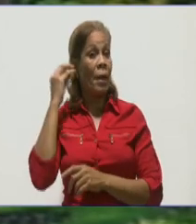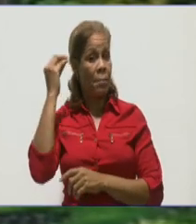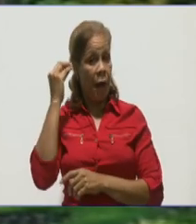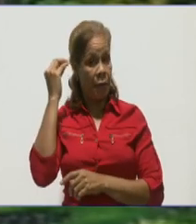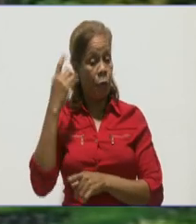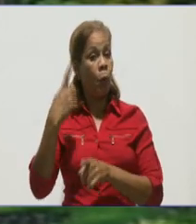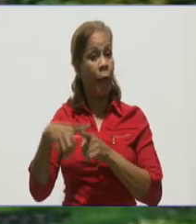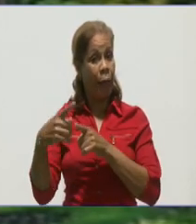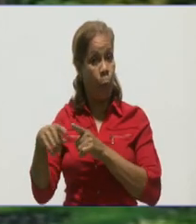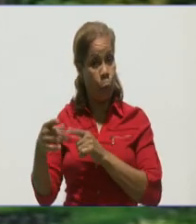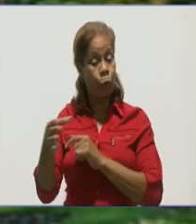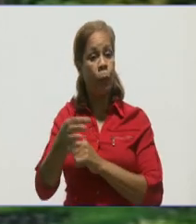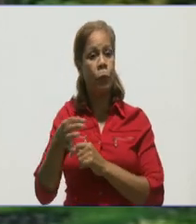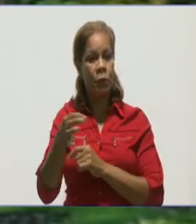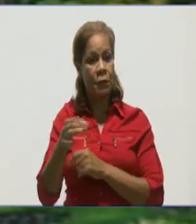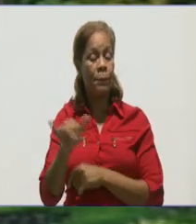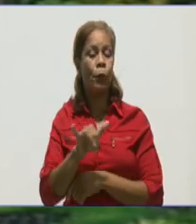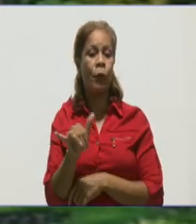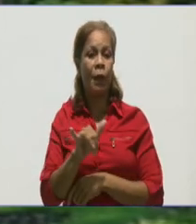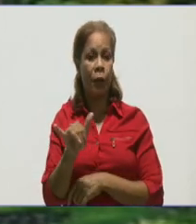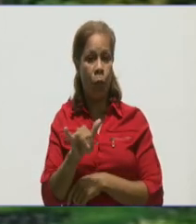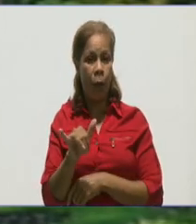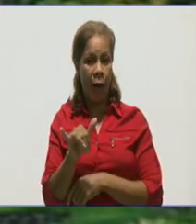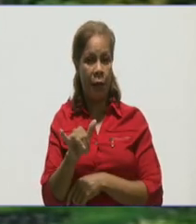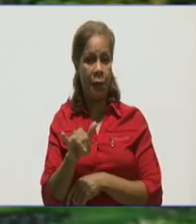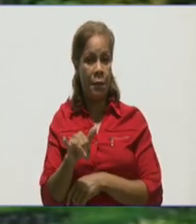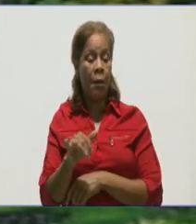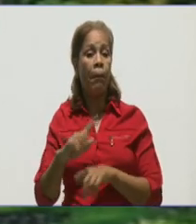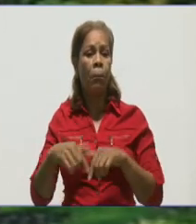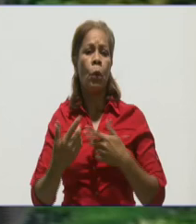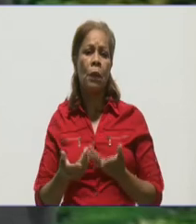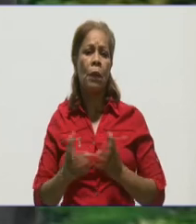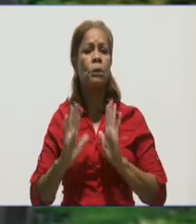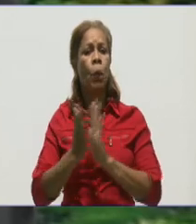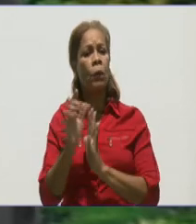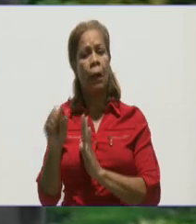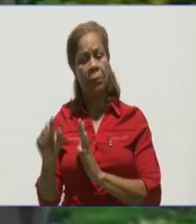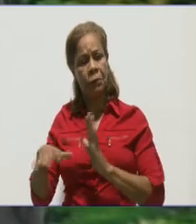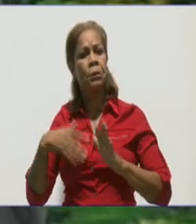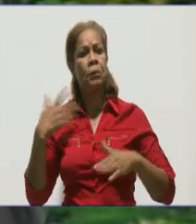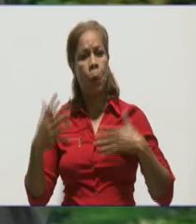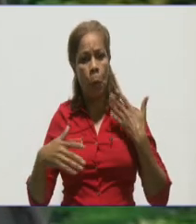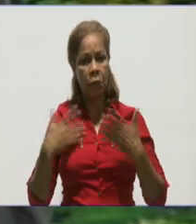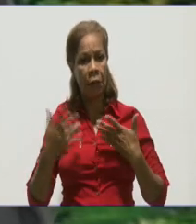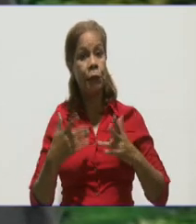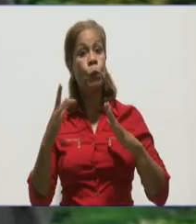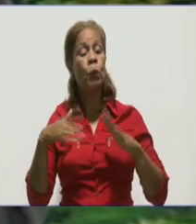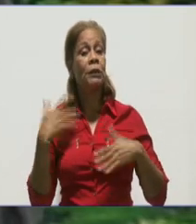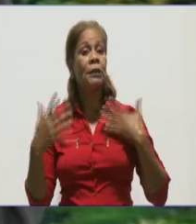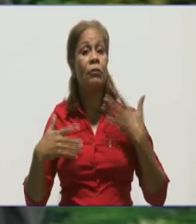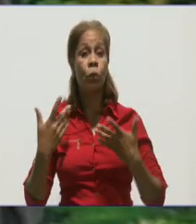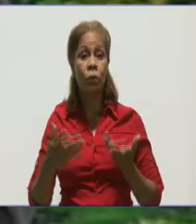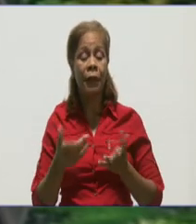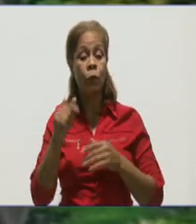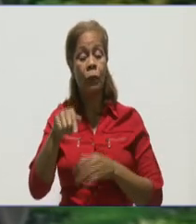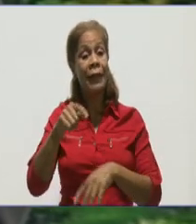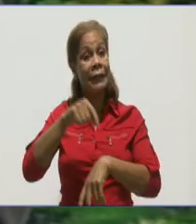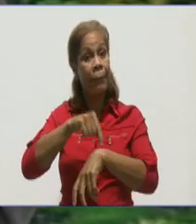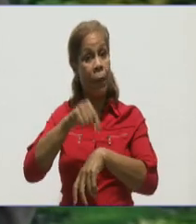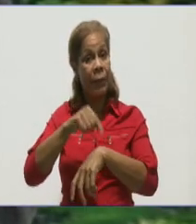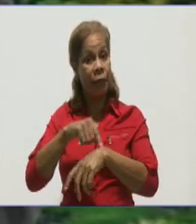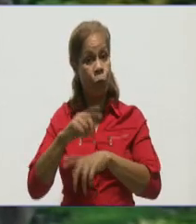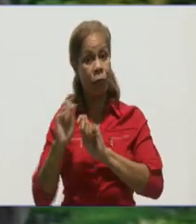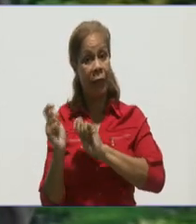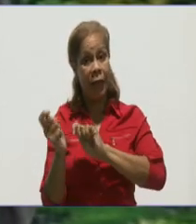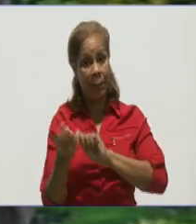así en el resto de los municipios de la provincia, de las personas disfrutando de este maravilloso partido,